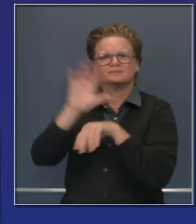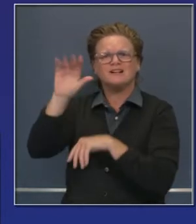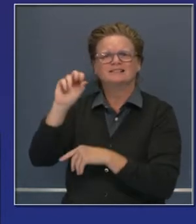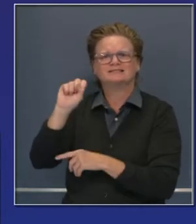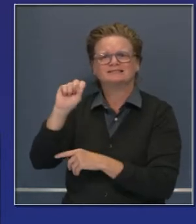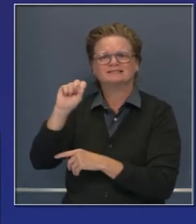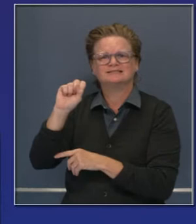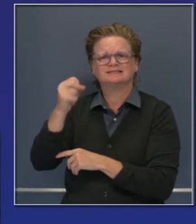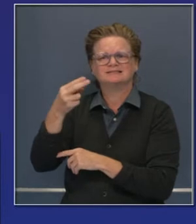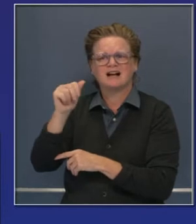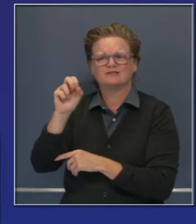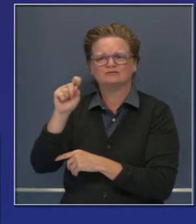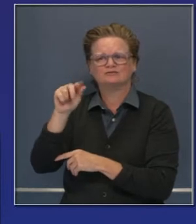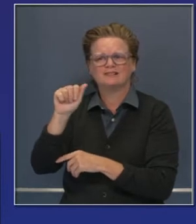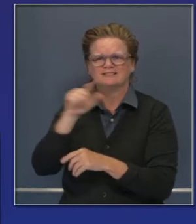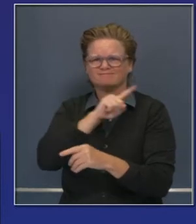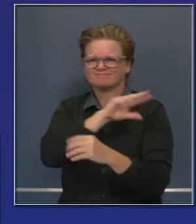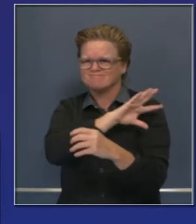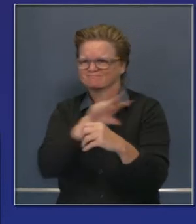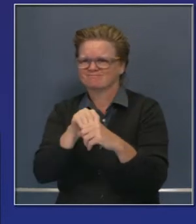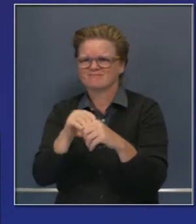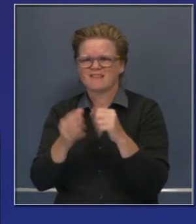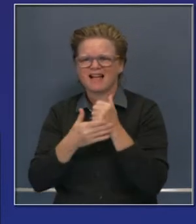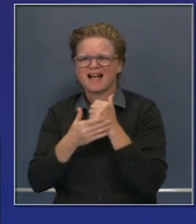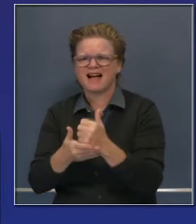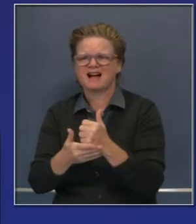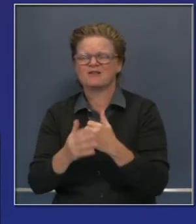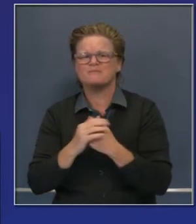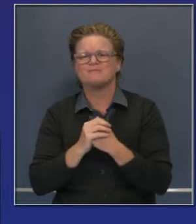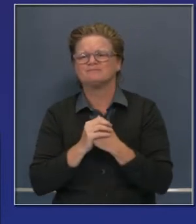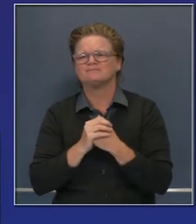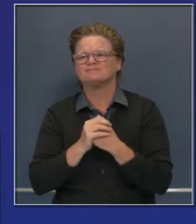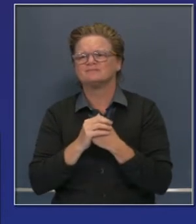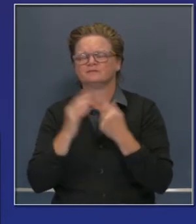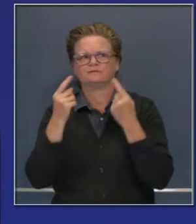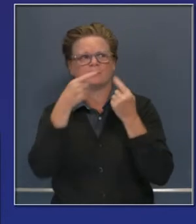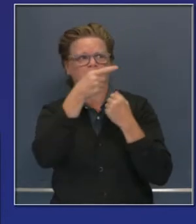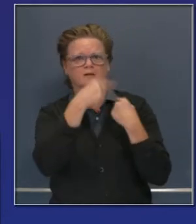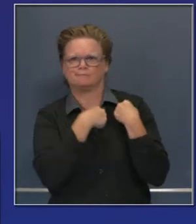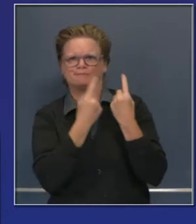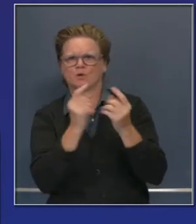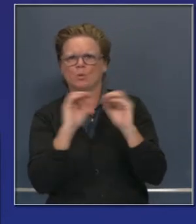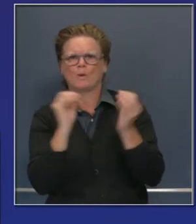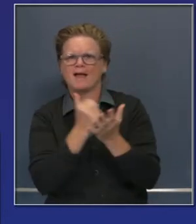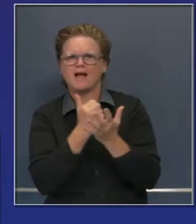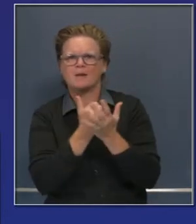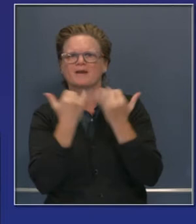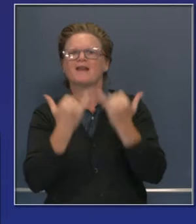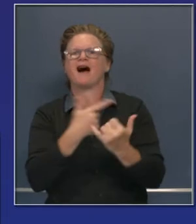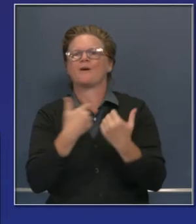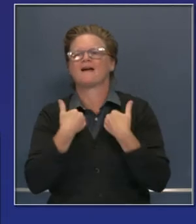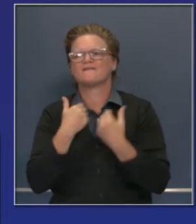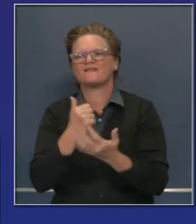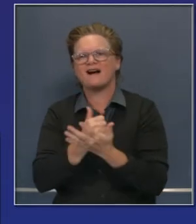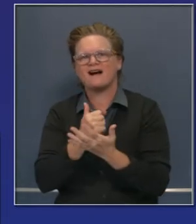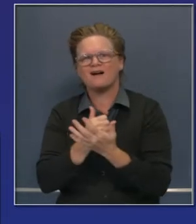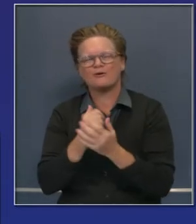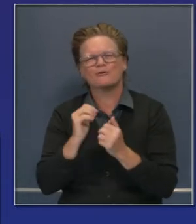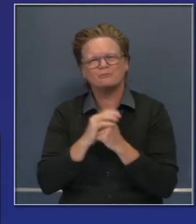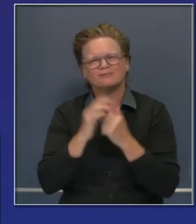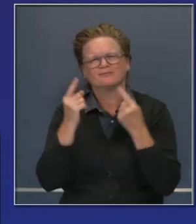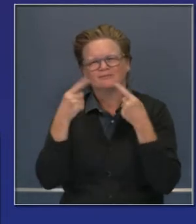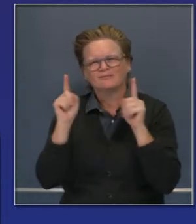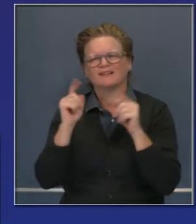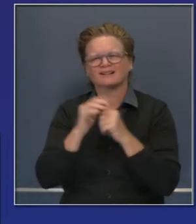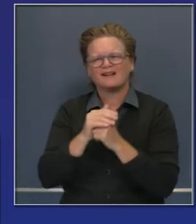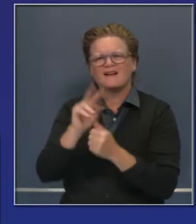en este apoyo, estos esfuerzos para apoyar a personas sin hogar, sin techo. Es un modelo innovador en